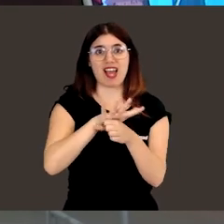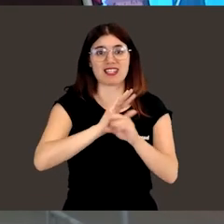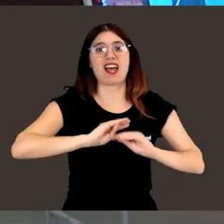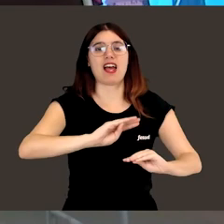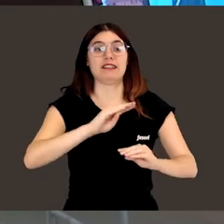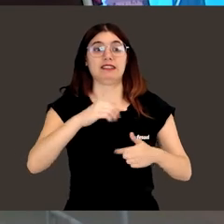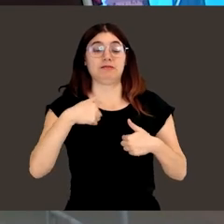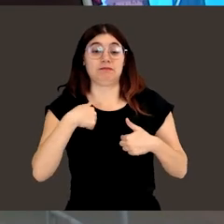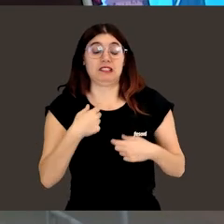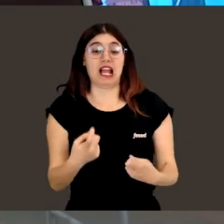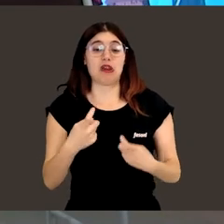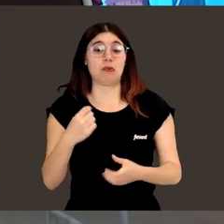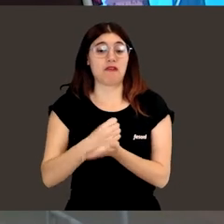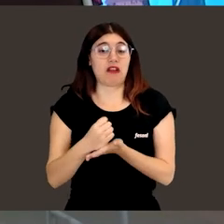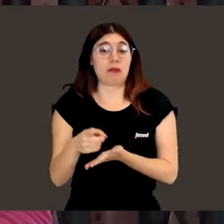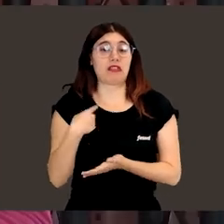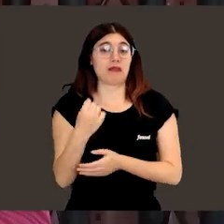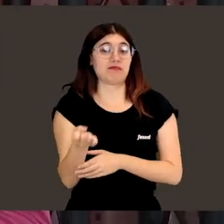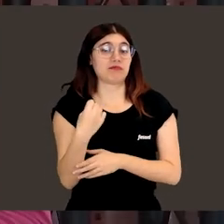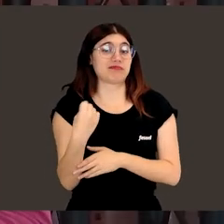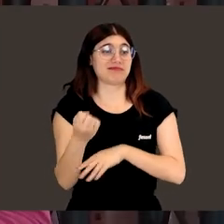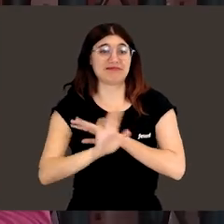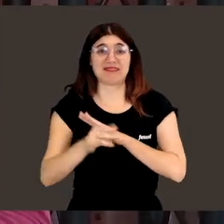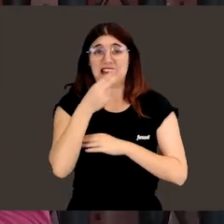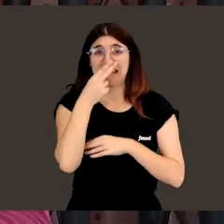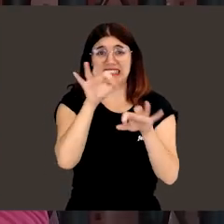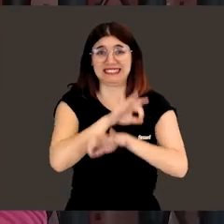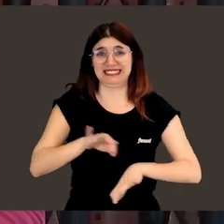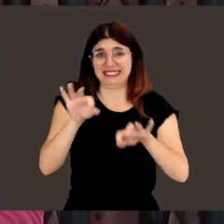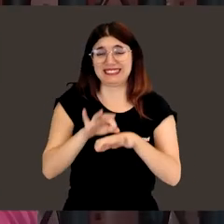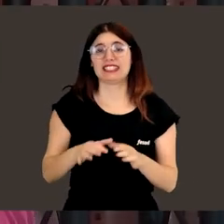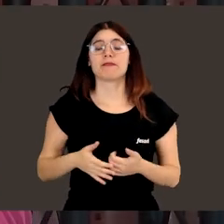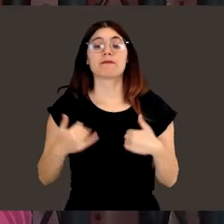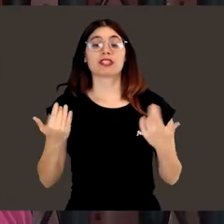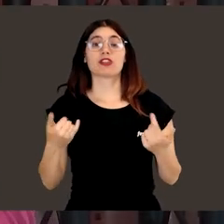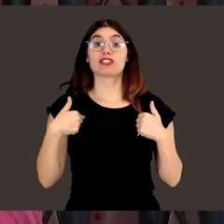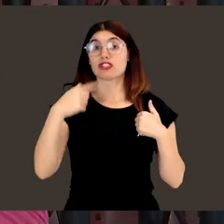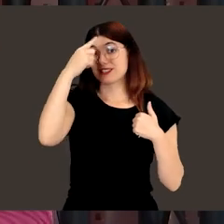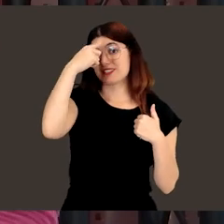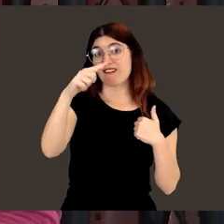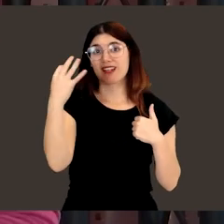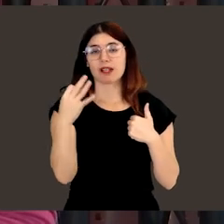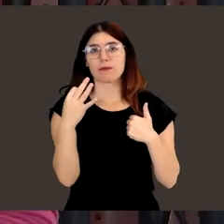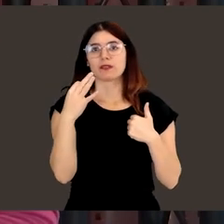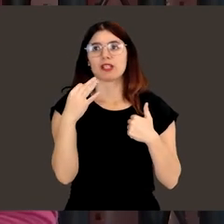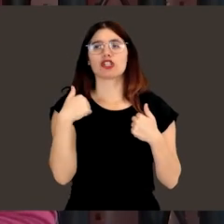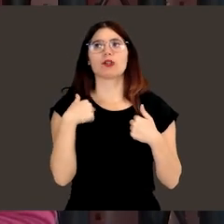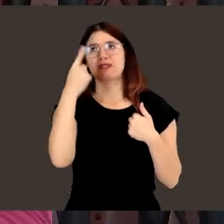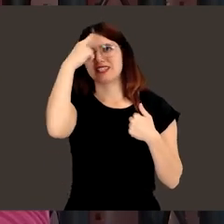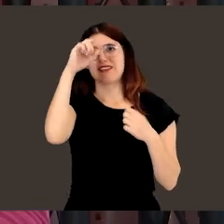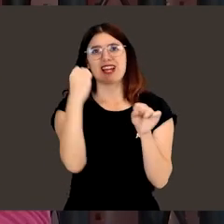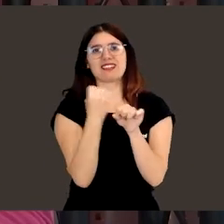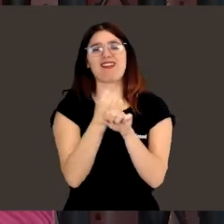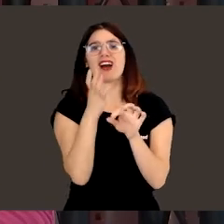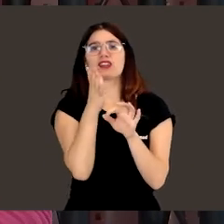en esas áreas, pues a mis alumnos de farmacia no les tenía ningún interés. Y entonces lo que yo sabía, que era